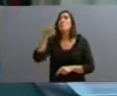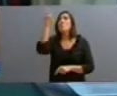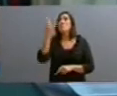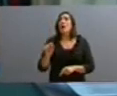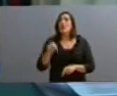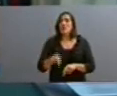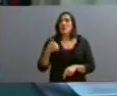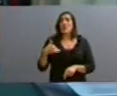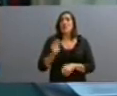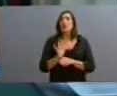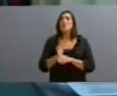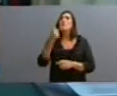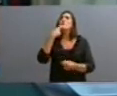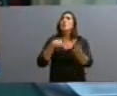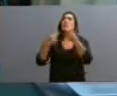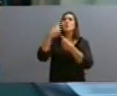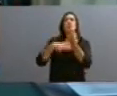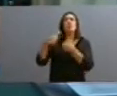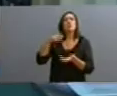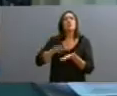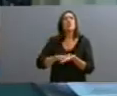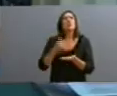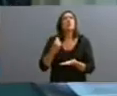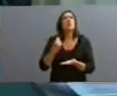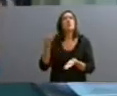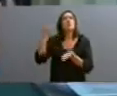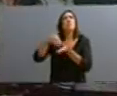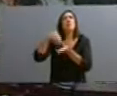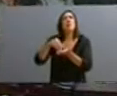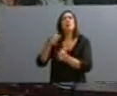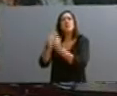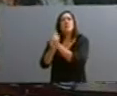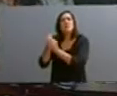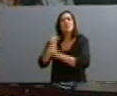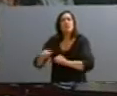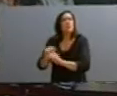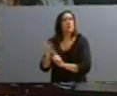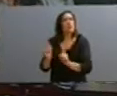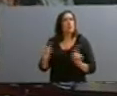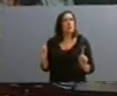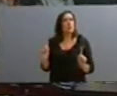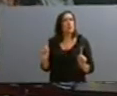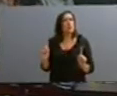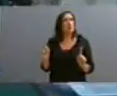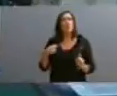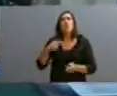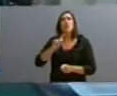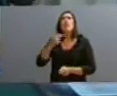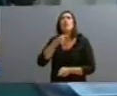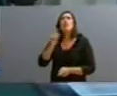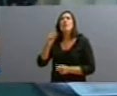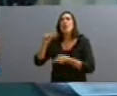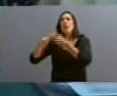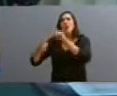materia de no proliferación nuclear. Mal podríamos negociar no solamente con Terán, ni con ningún otro